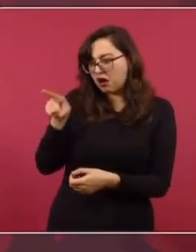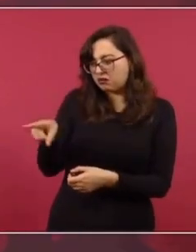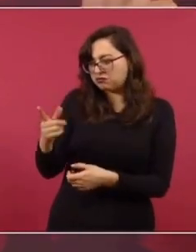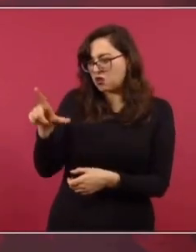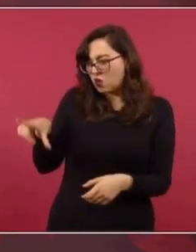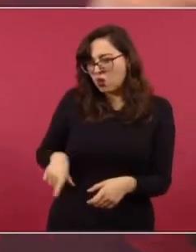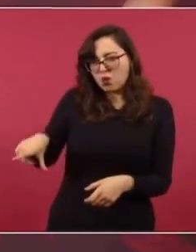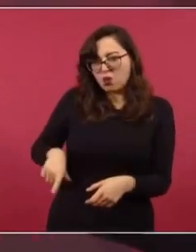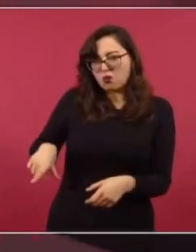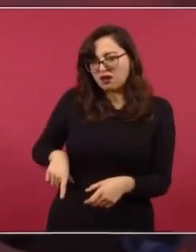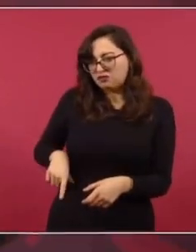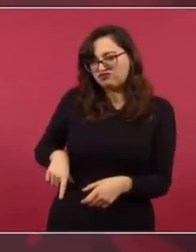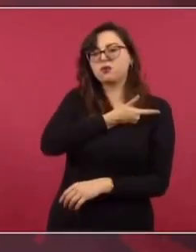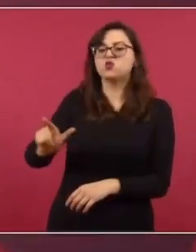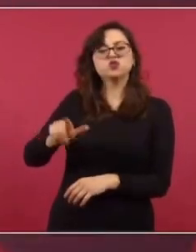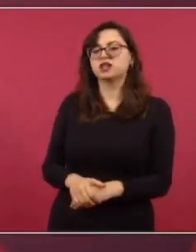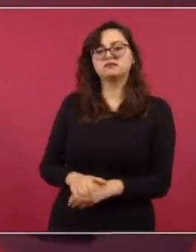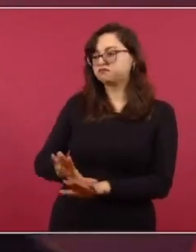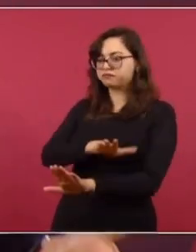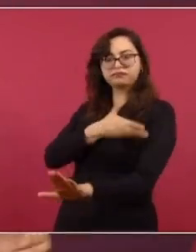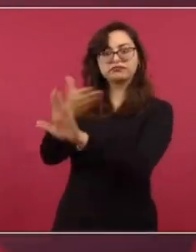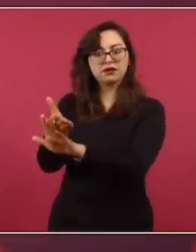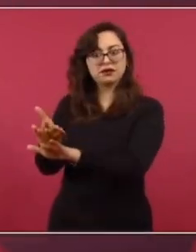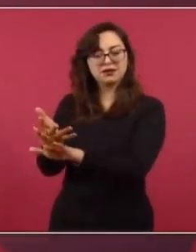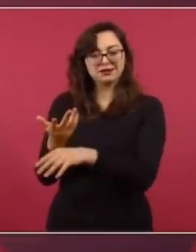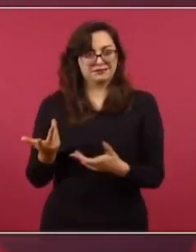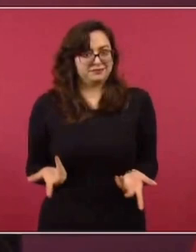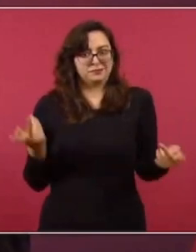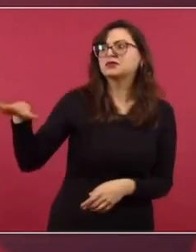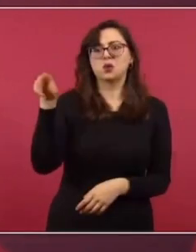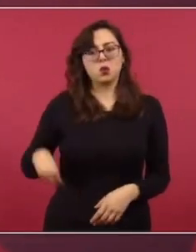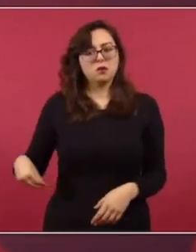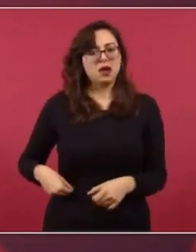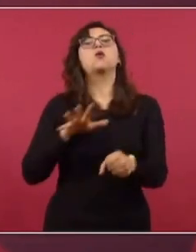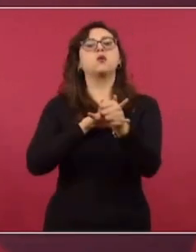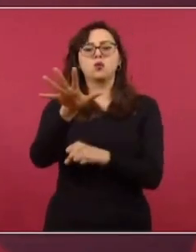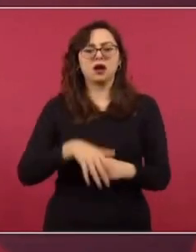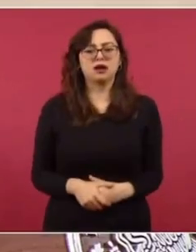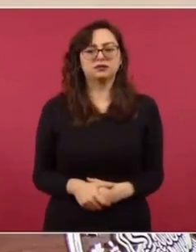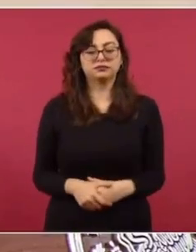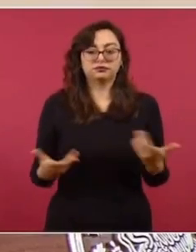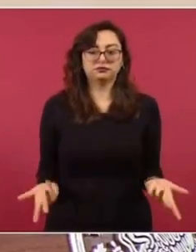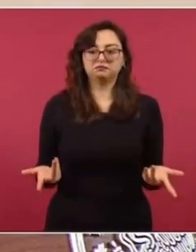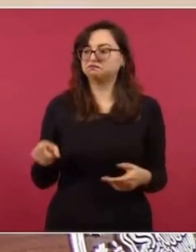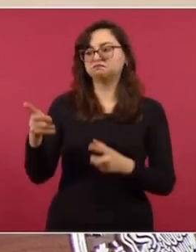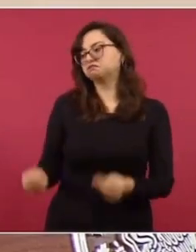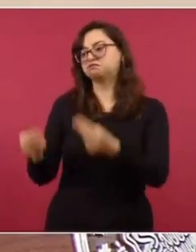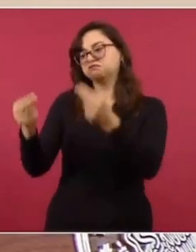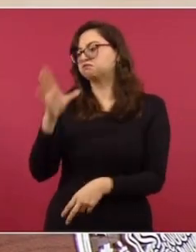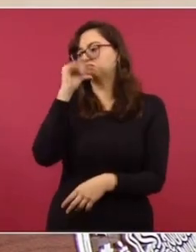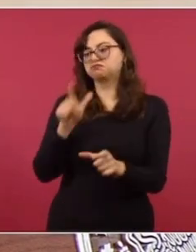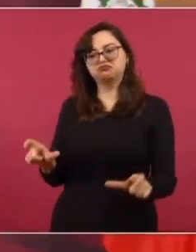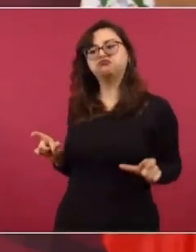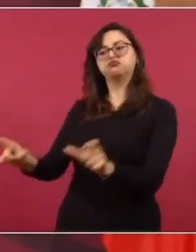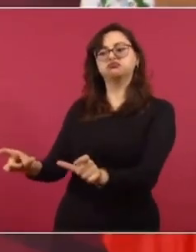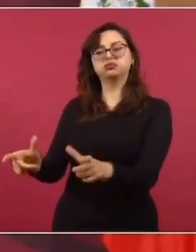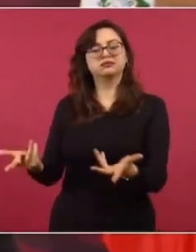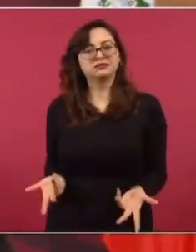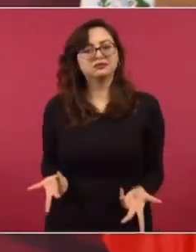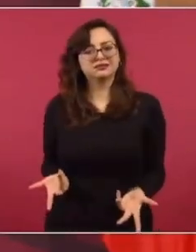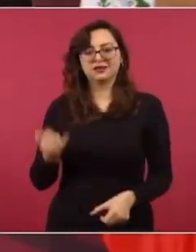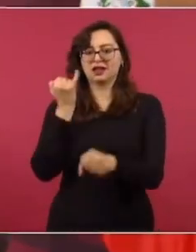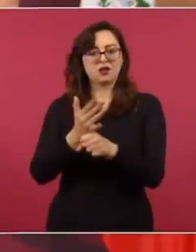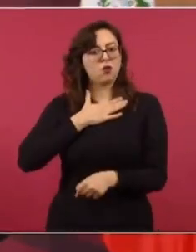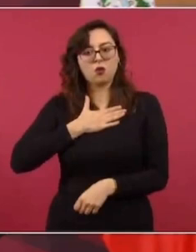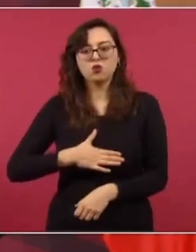actuar de manera soberana? ¿Y por qué orillar a ese pueblo mediante un bloqueo injusto a que